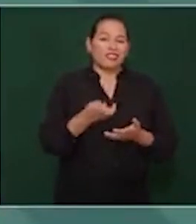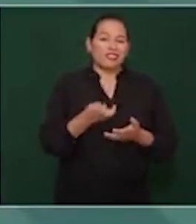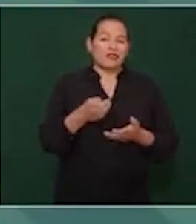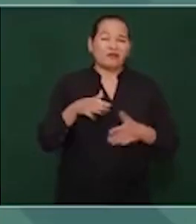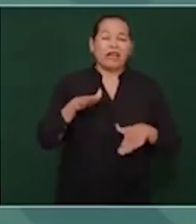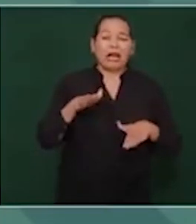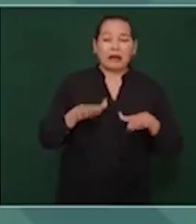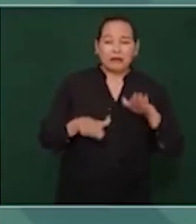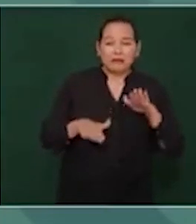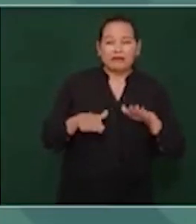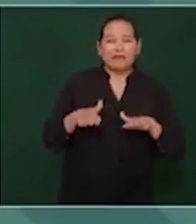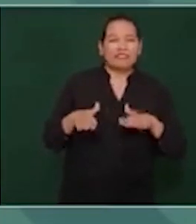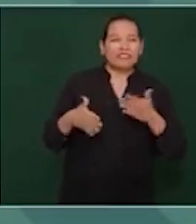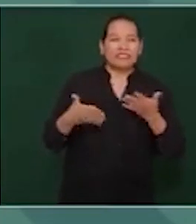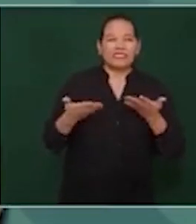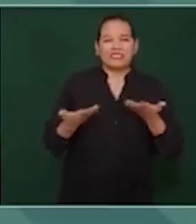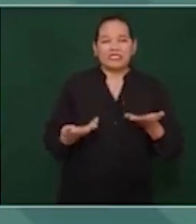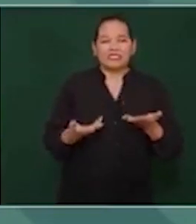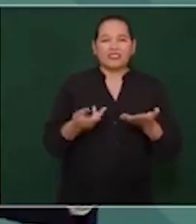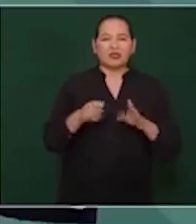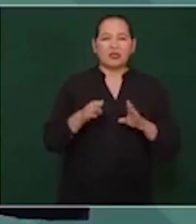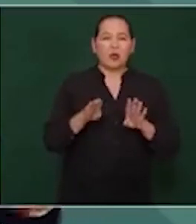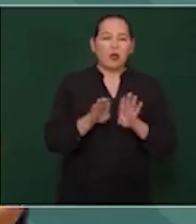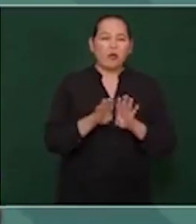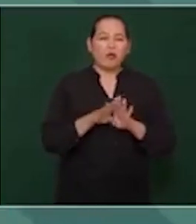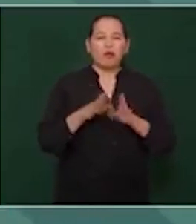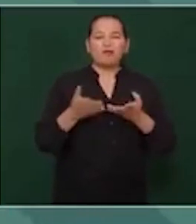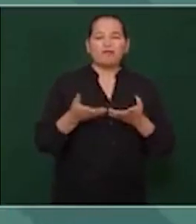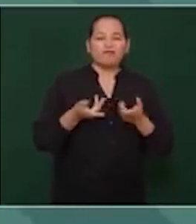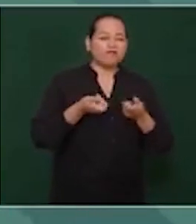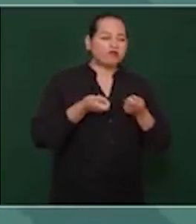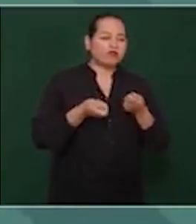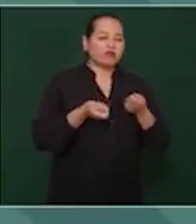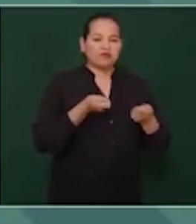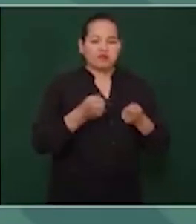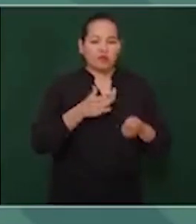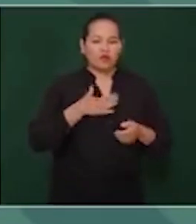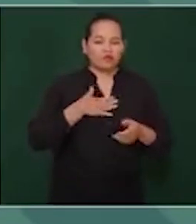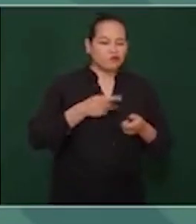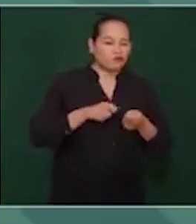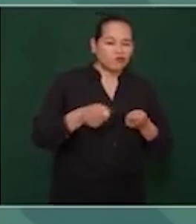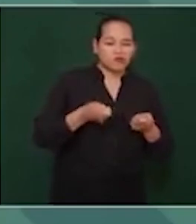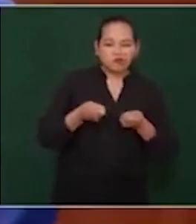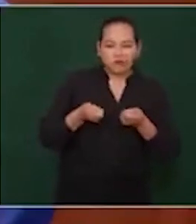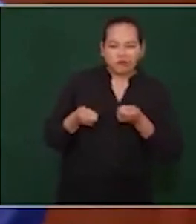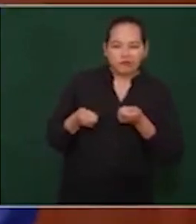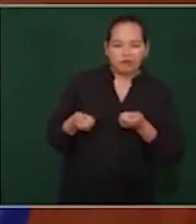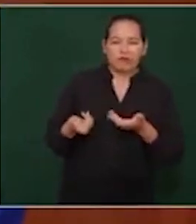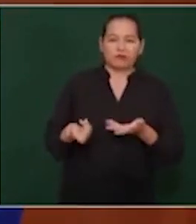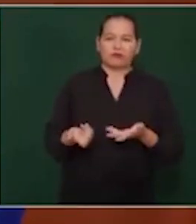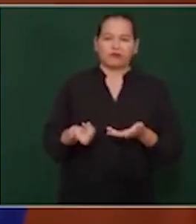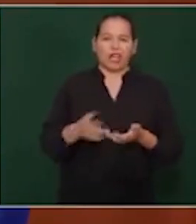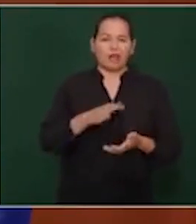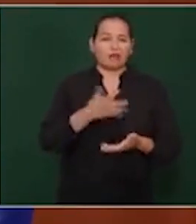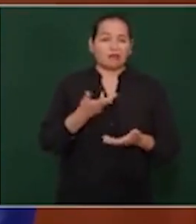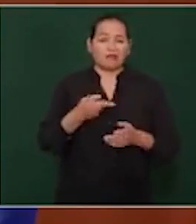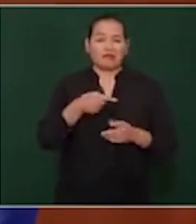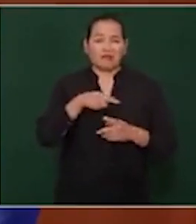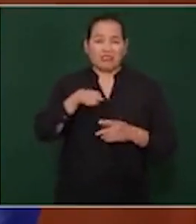tienen influencia y como ellos sacan provecho